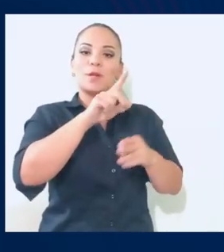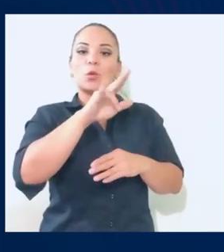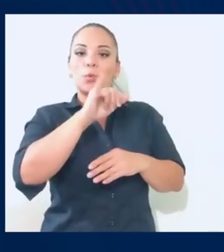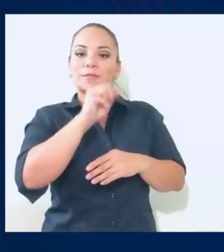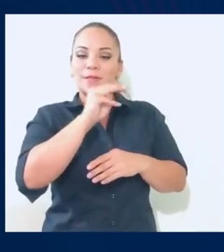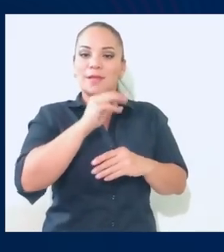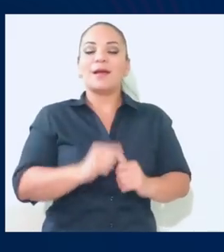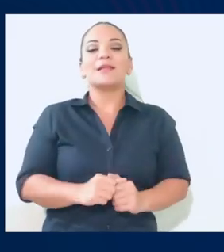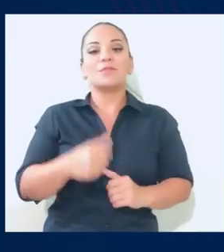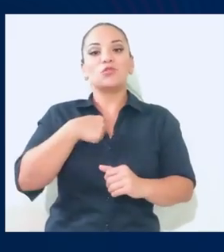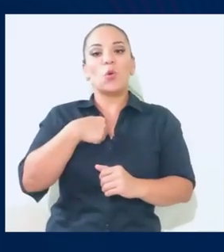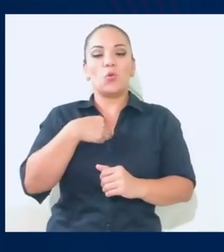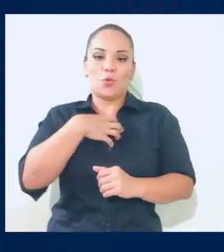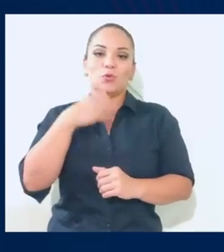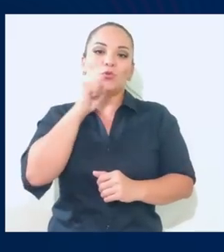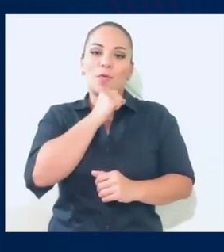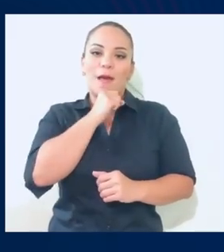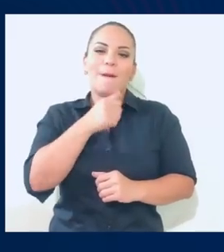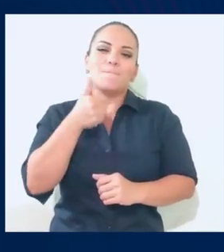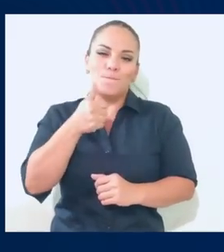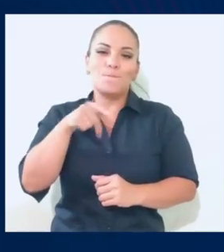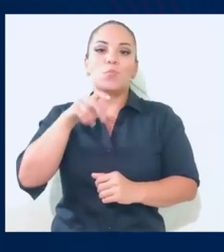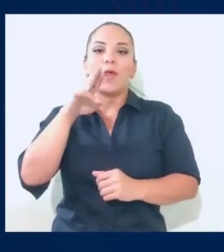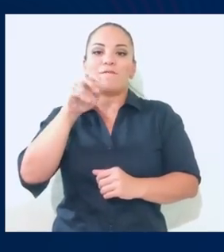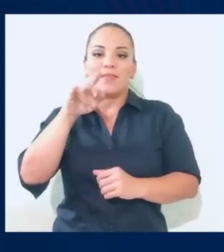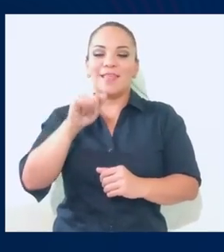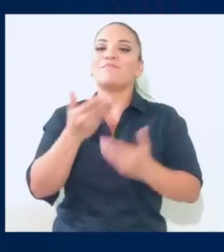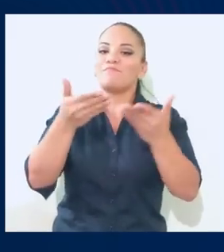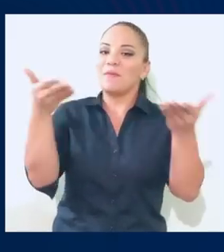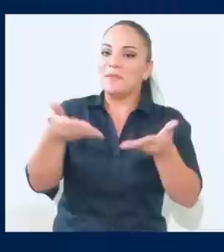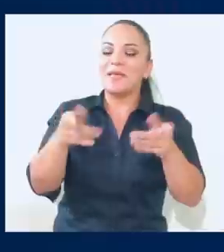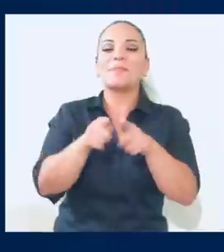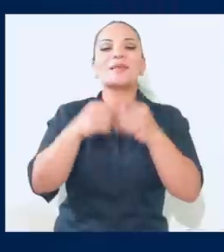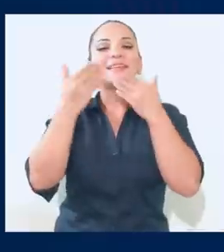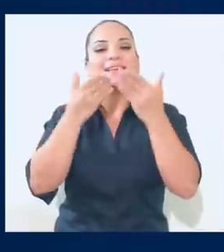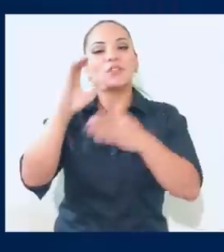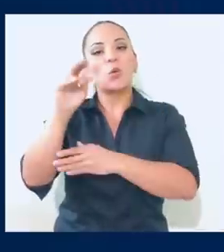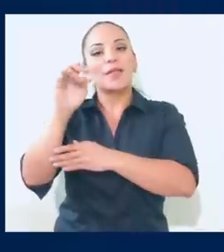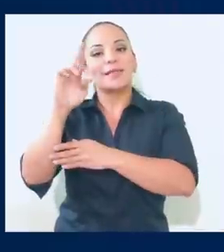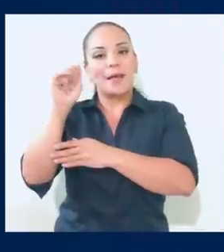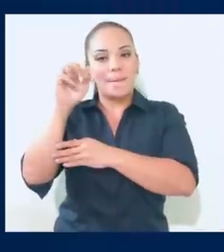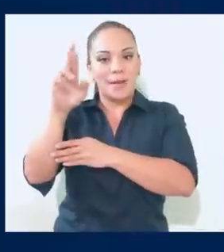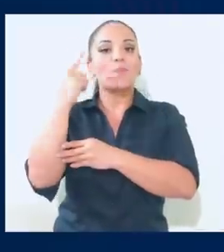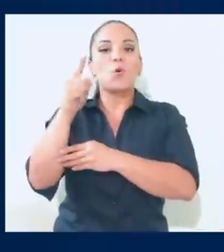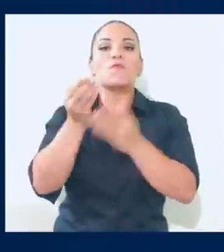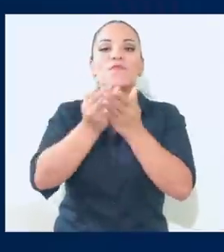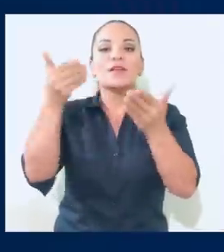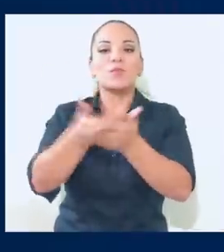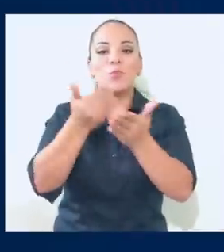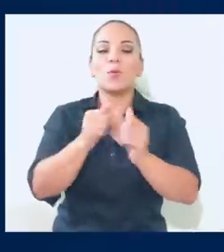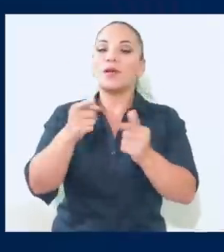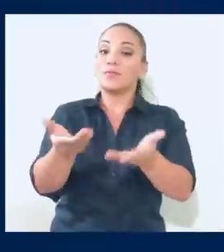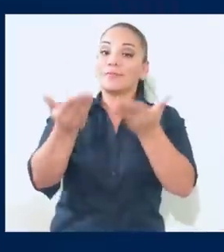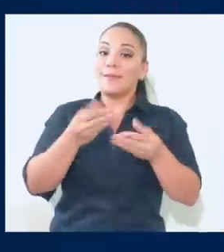administrador de la subida Pura Vida. Damos la bienvenida y también agradecer a Conatramar por el ferry nuevo, que nos va a generar